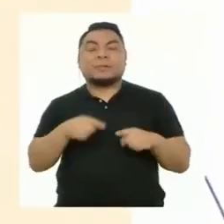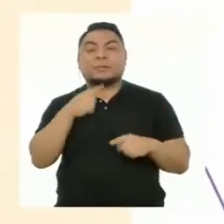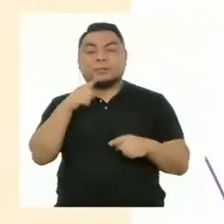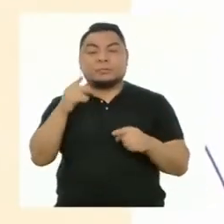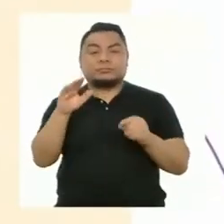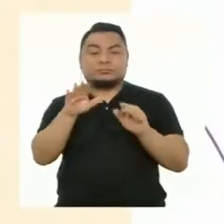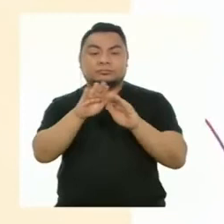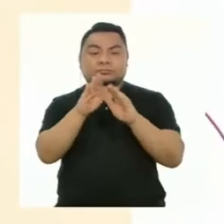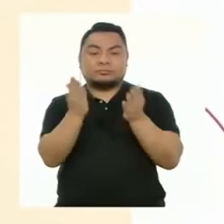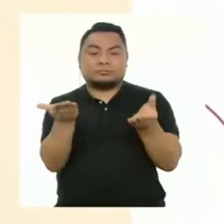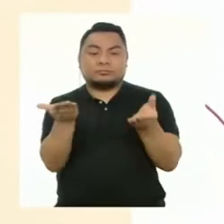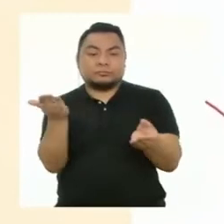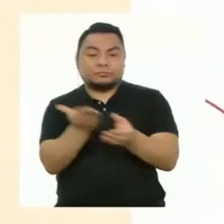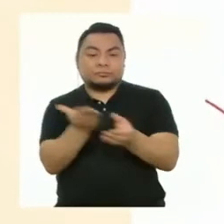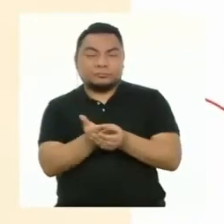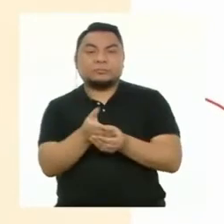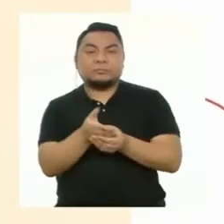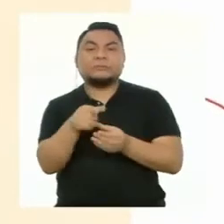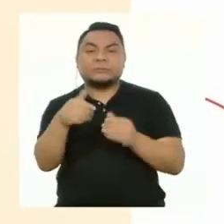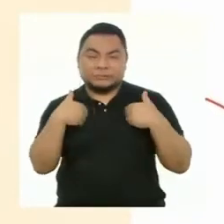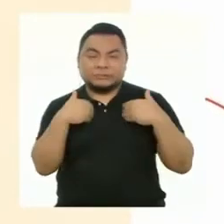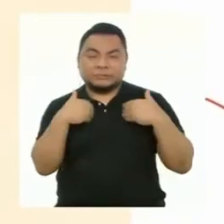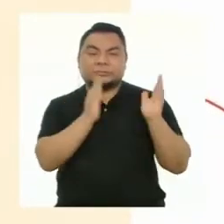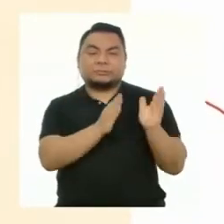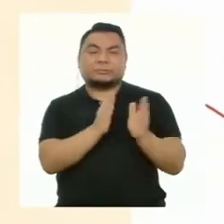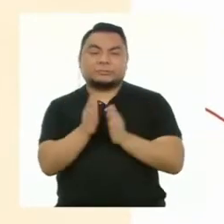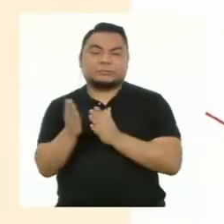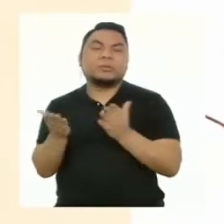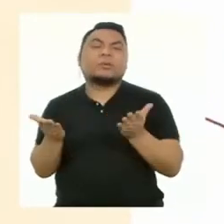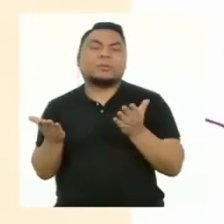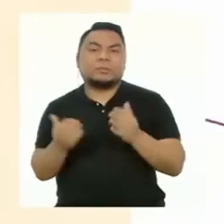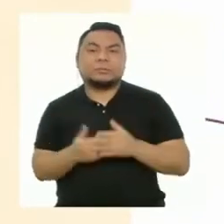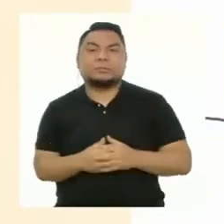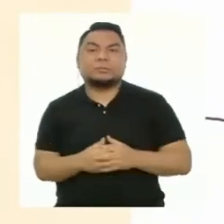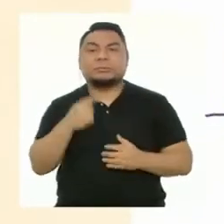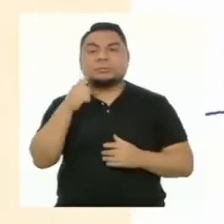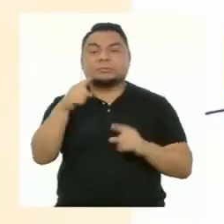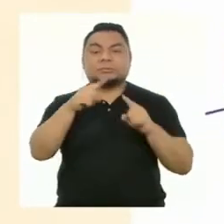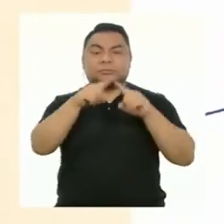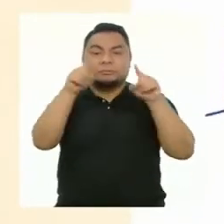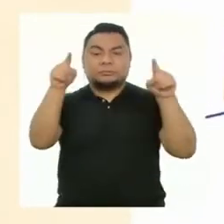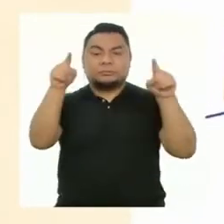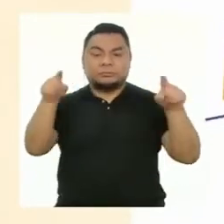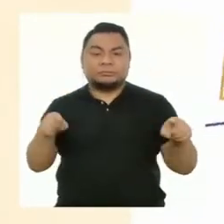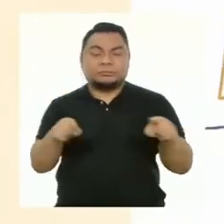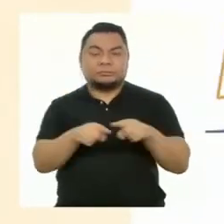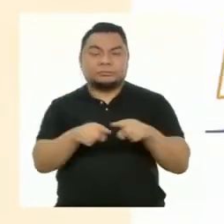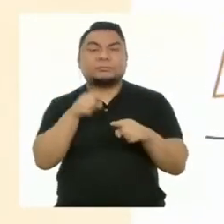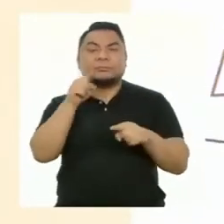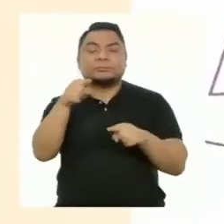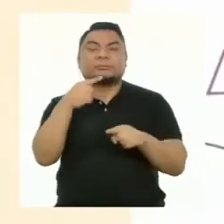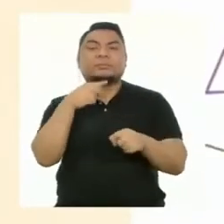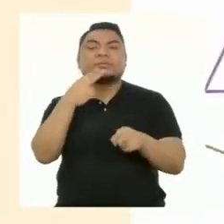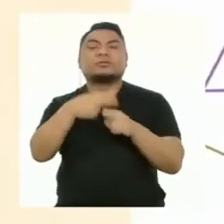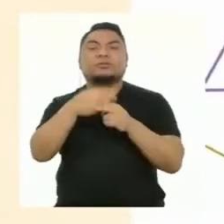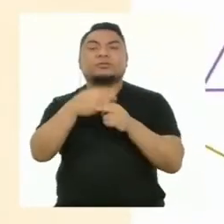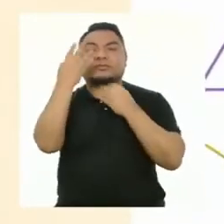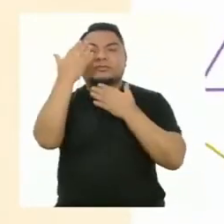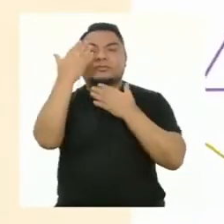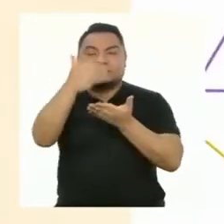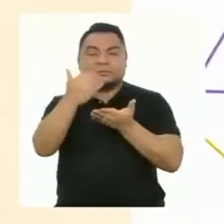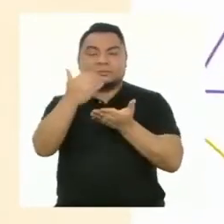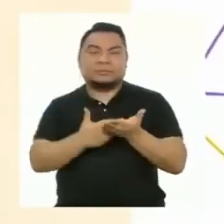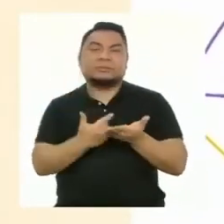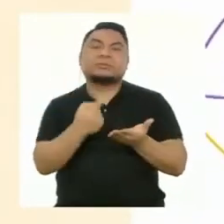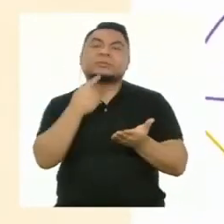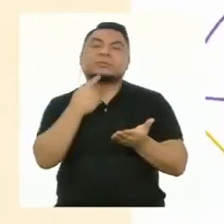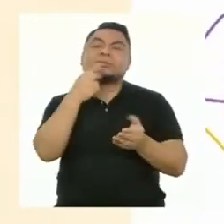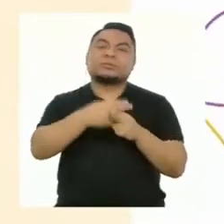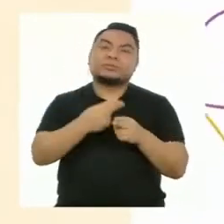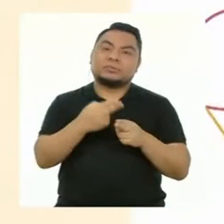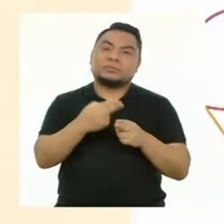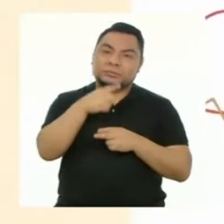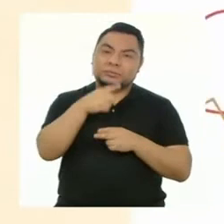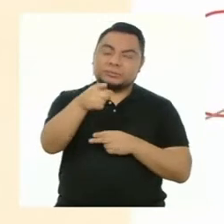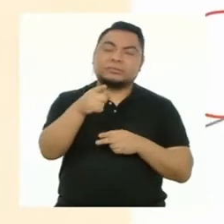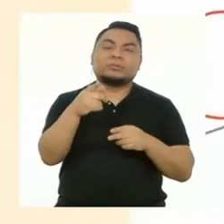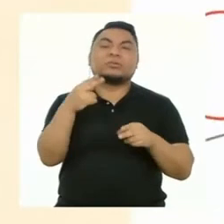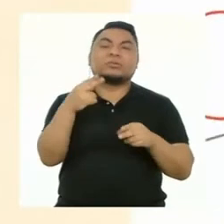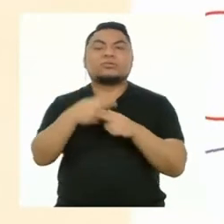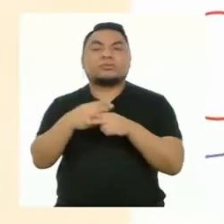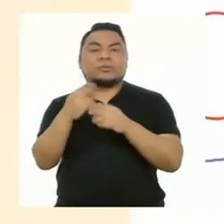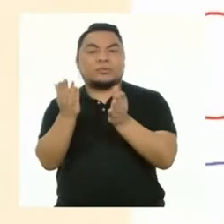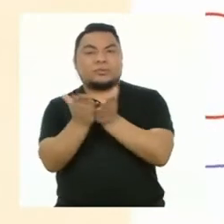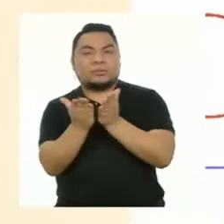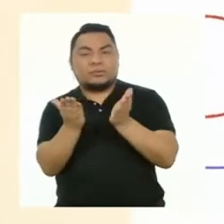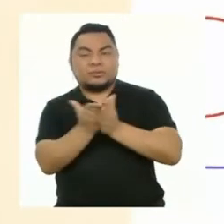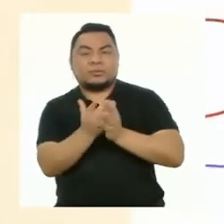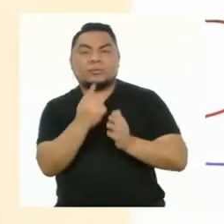un portafolio tiene la siguiente estructura. Carátula, donde colocamos nuestros datos, tu nombre, el nombre de tu